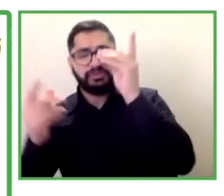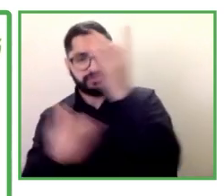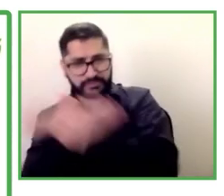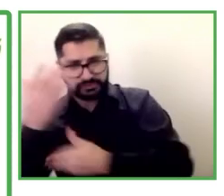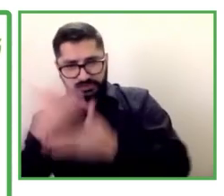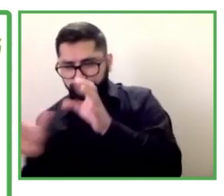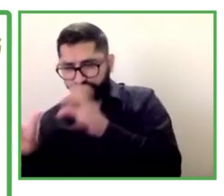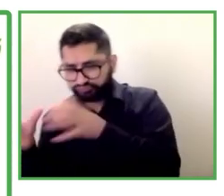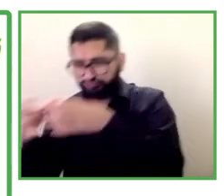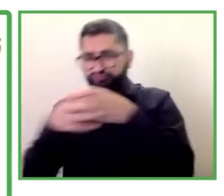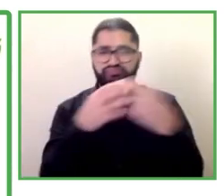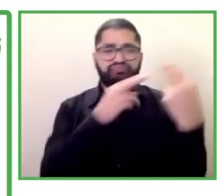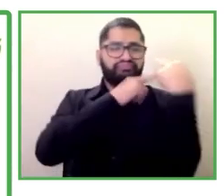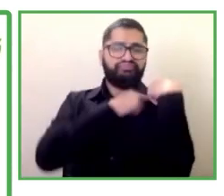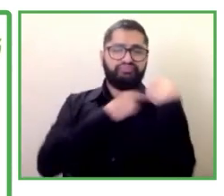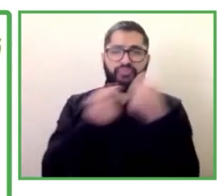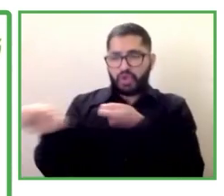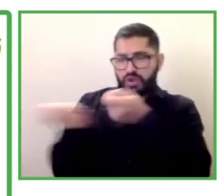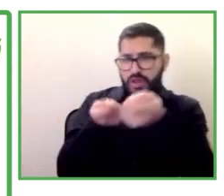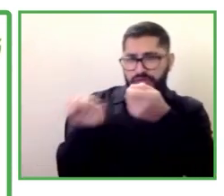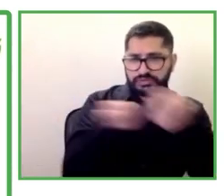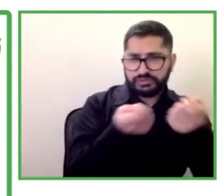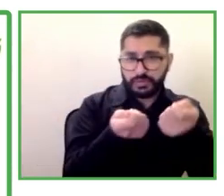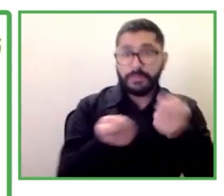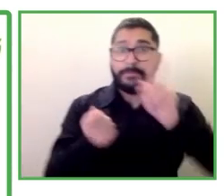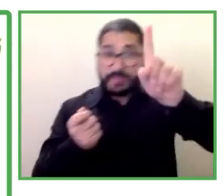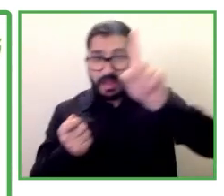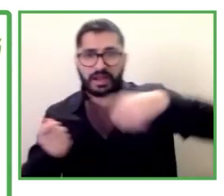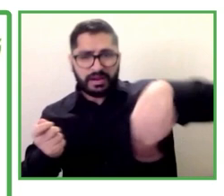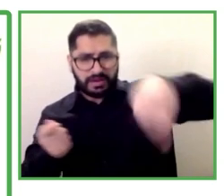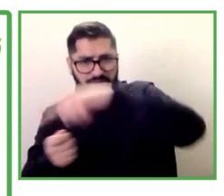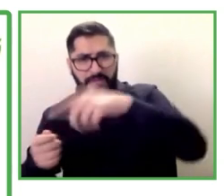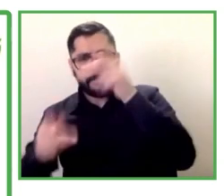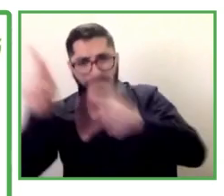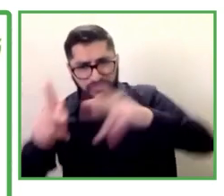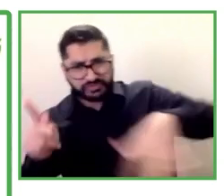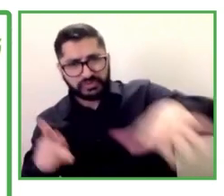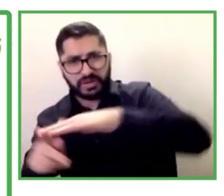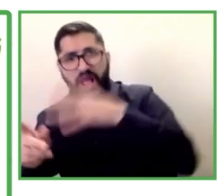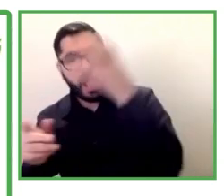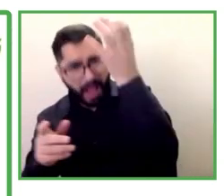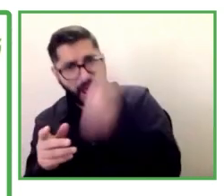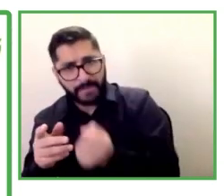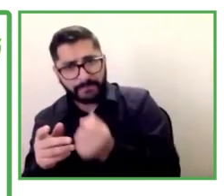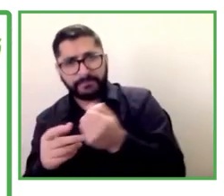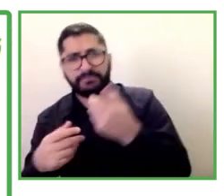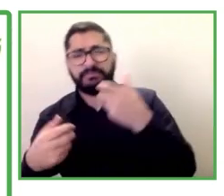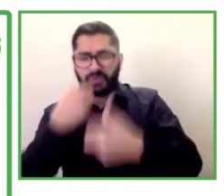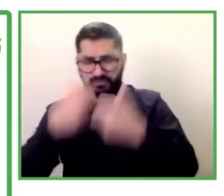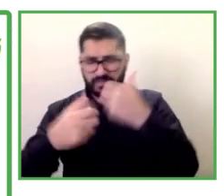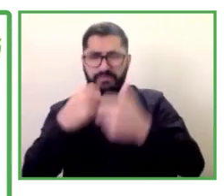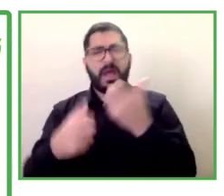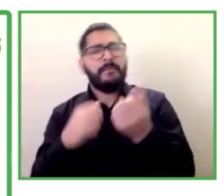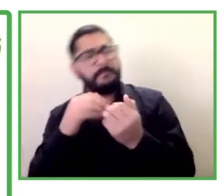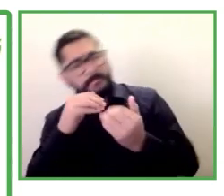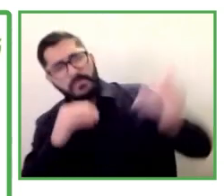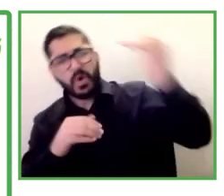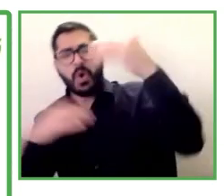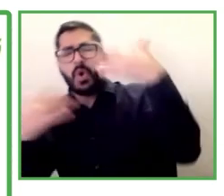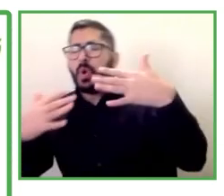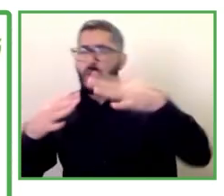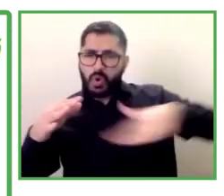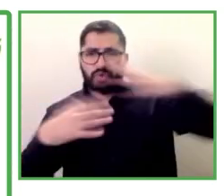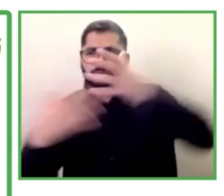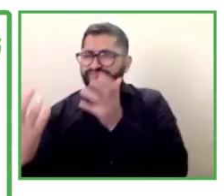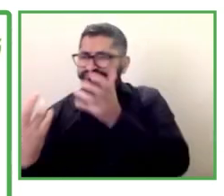embargo se trata de personas que presentan graves problemas sociales que se acentúan por su escasa participación en el mercado